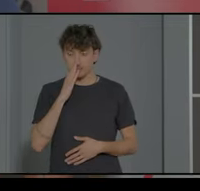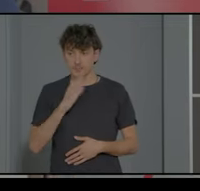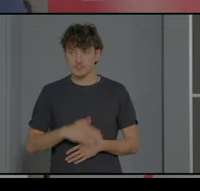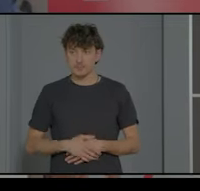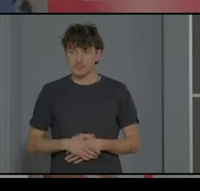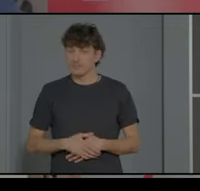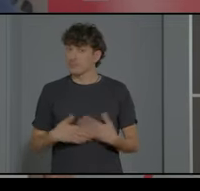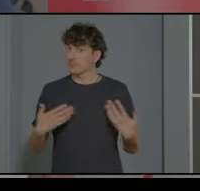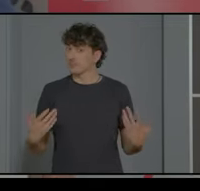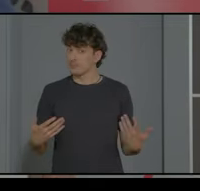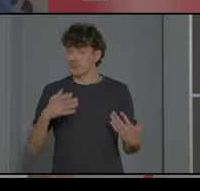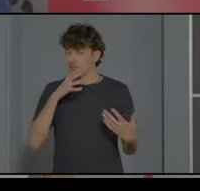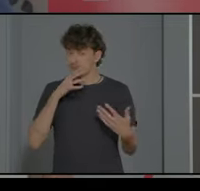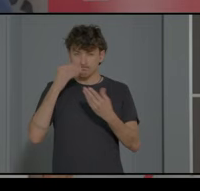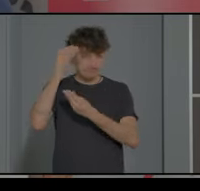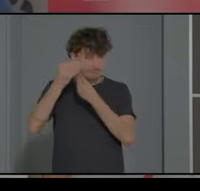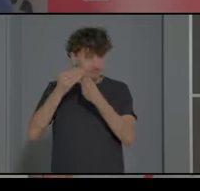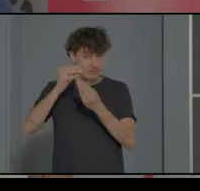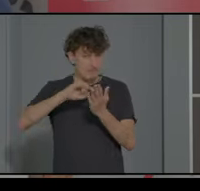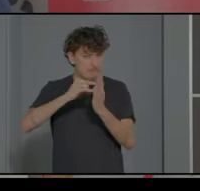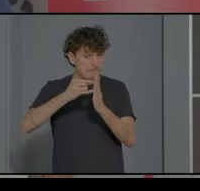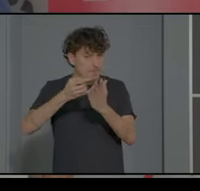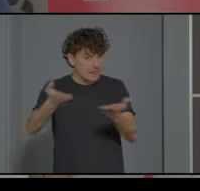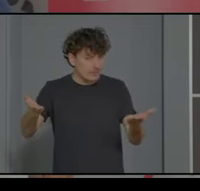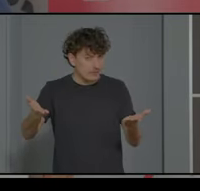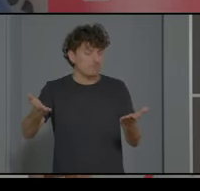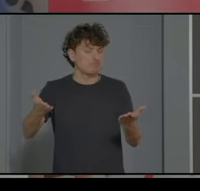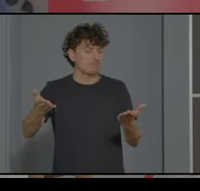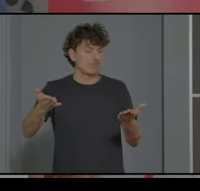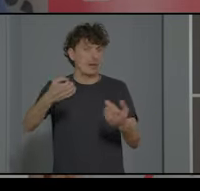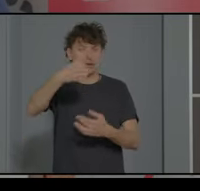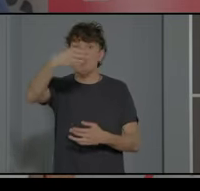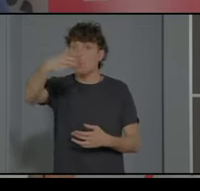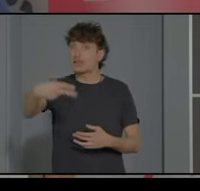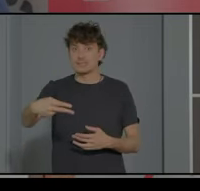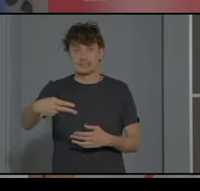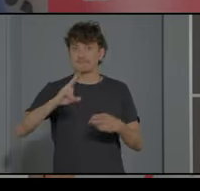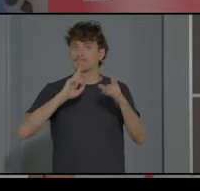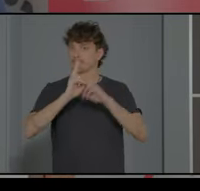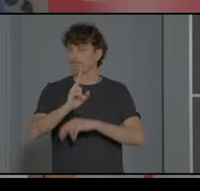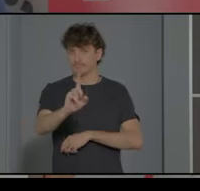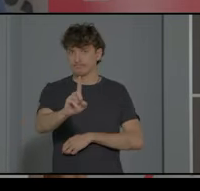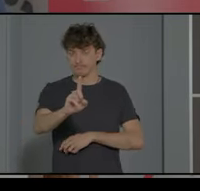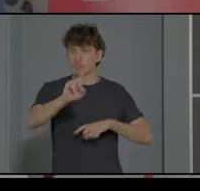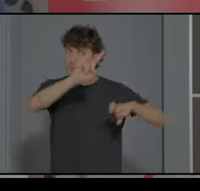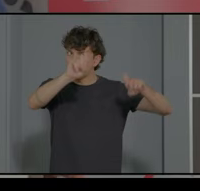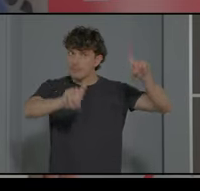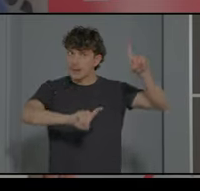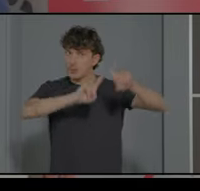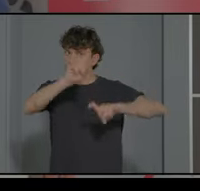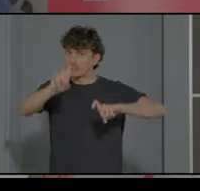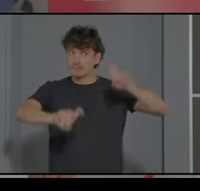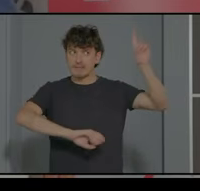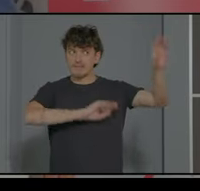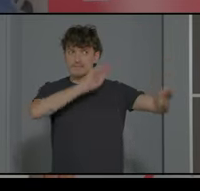Os voy a plantear más que respuestas muchas preguntas y espero que con eso